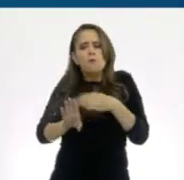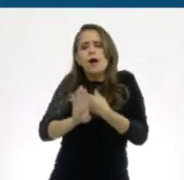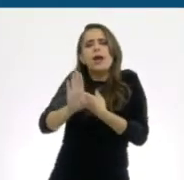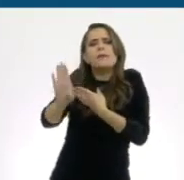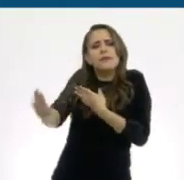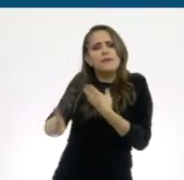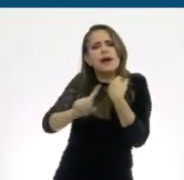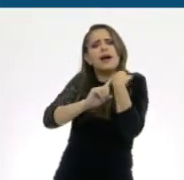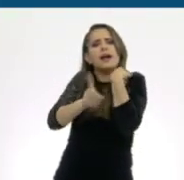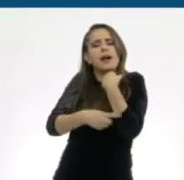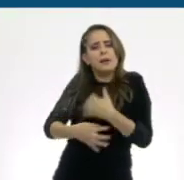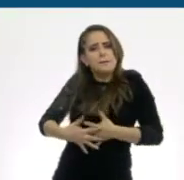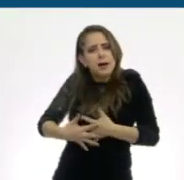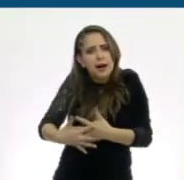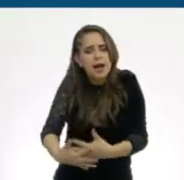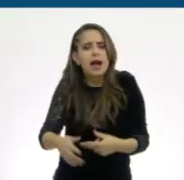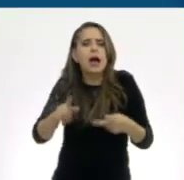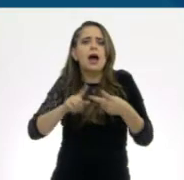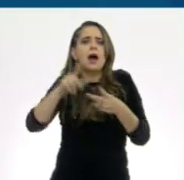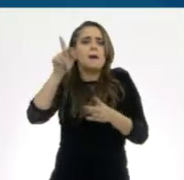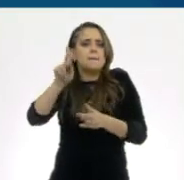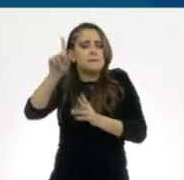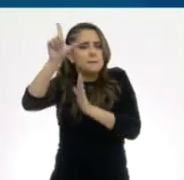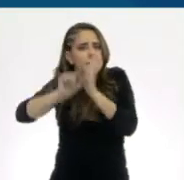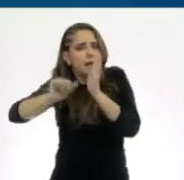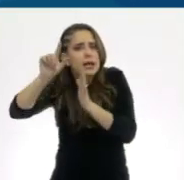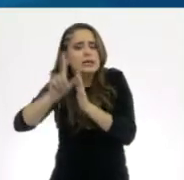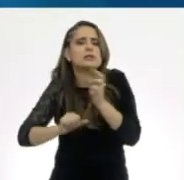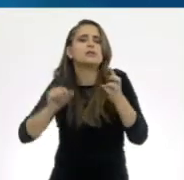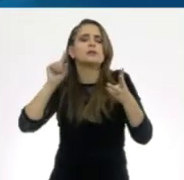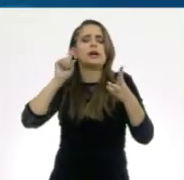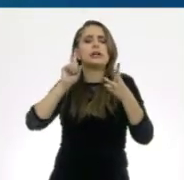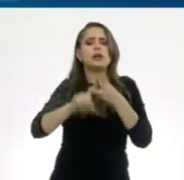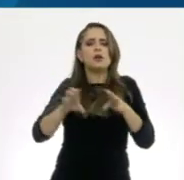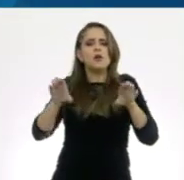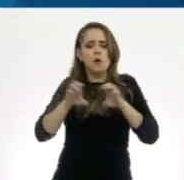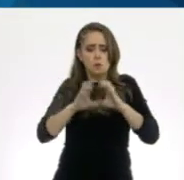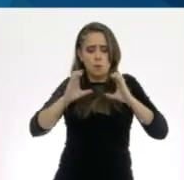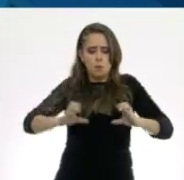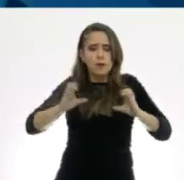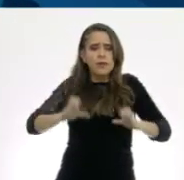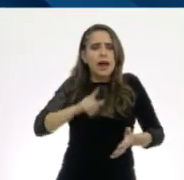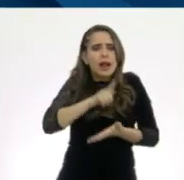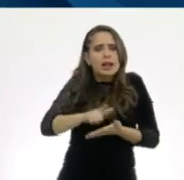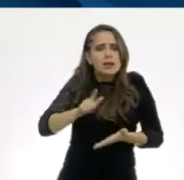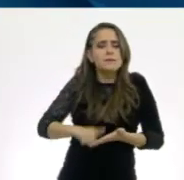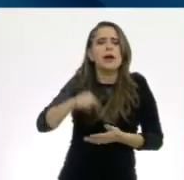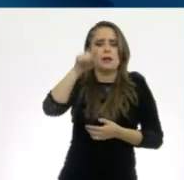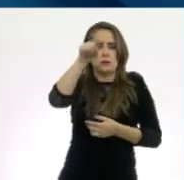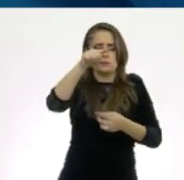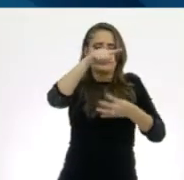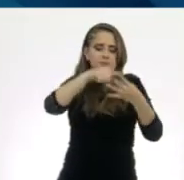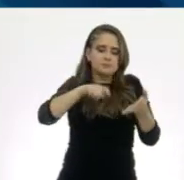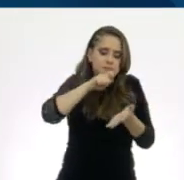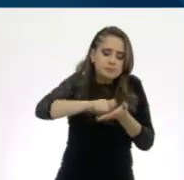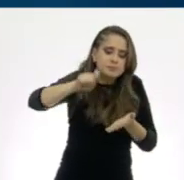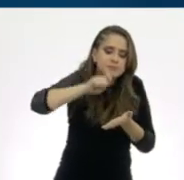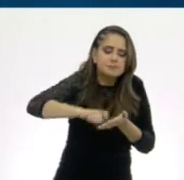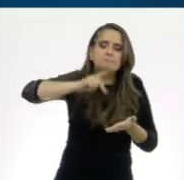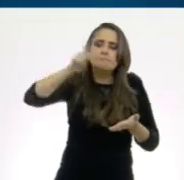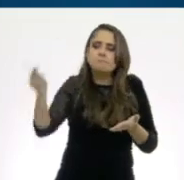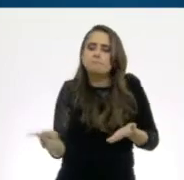físicos o el ciclo menstrual y comentarlos con su familia y maestro o maestra para que aprendan